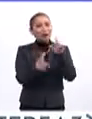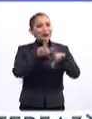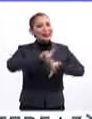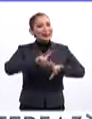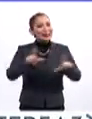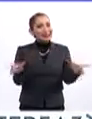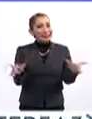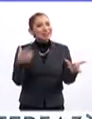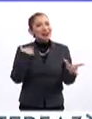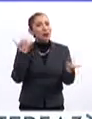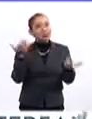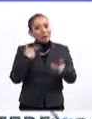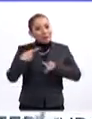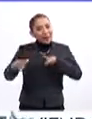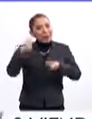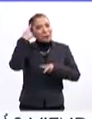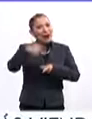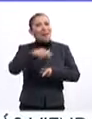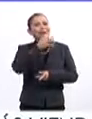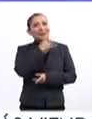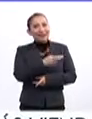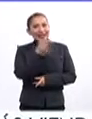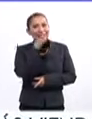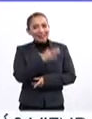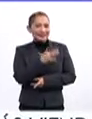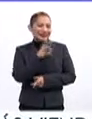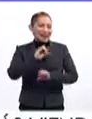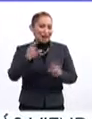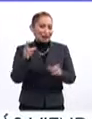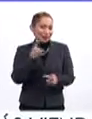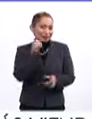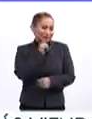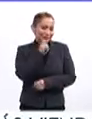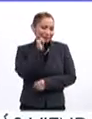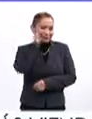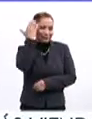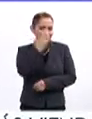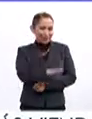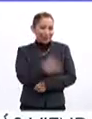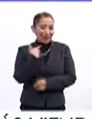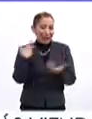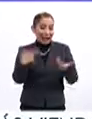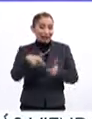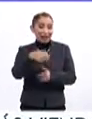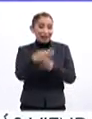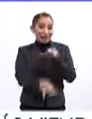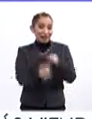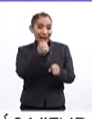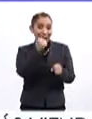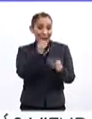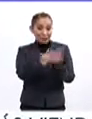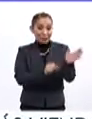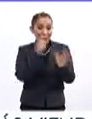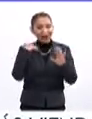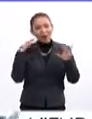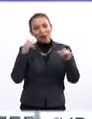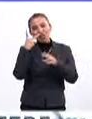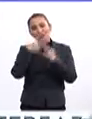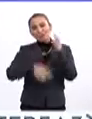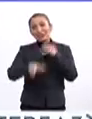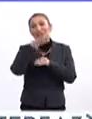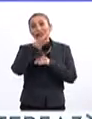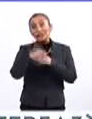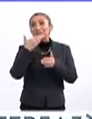listos, alistándonos para las fiestas que normalmente se llevan a cabo al final de este mes para despedir el